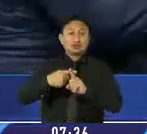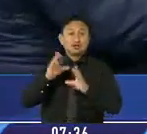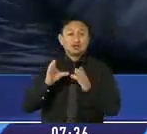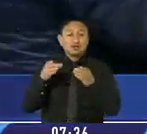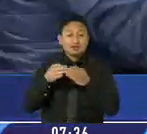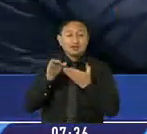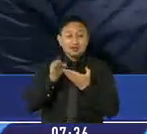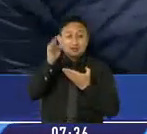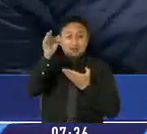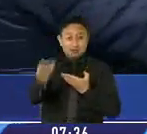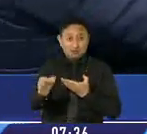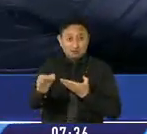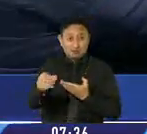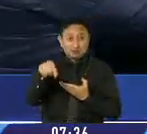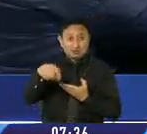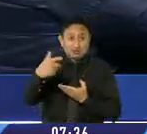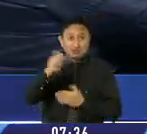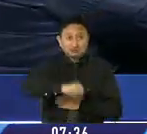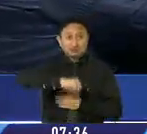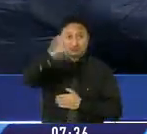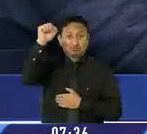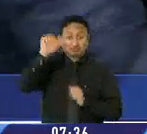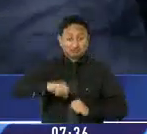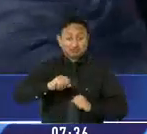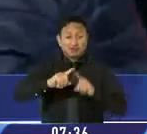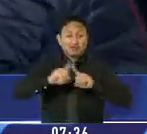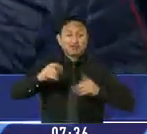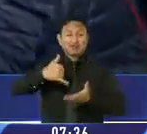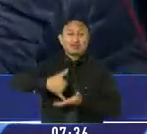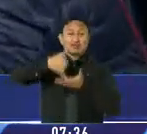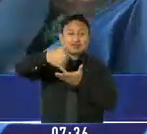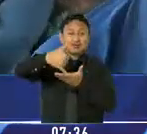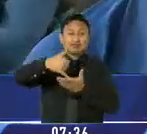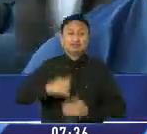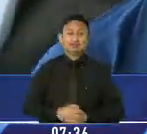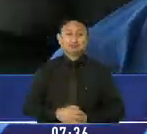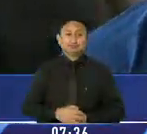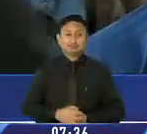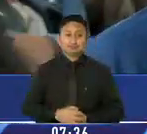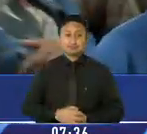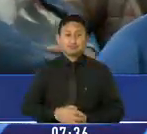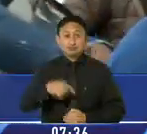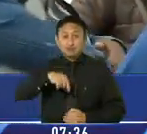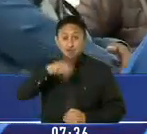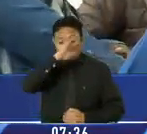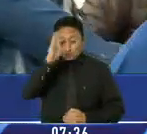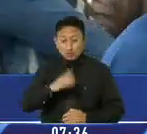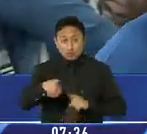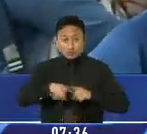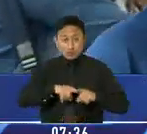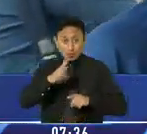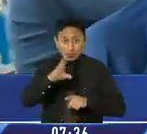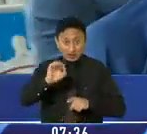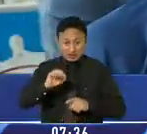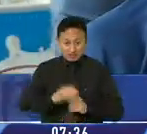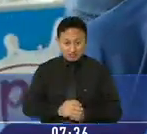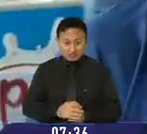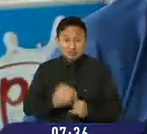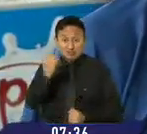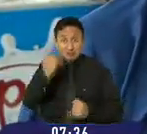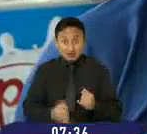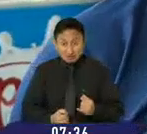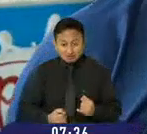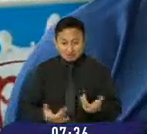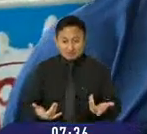del Pueblo. Ellos se hicieron acreedores a varios premios y trofeos. Nunca he jugado un campeonato de cuarenta, una final,